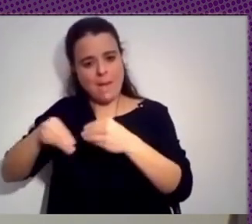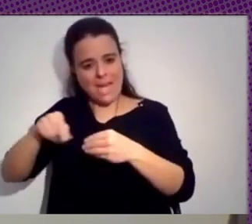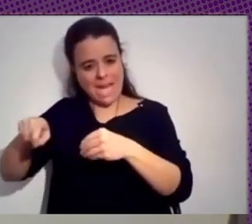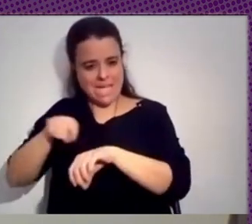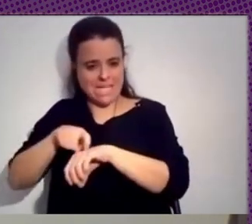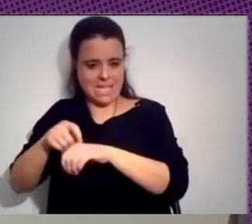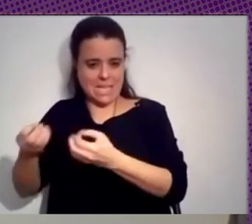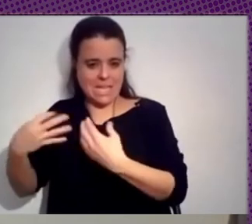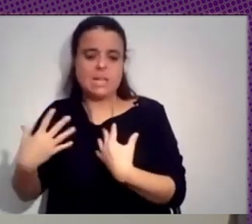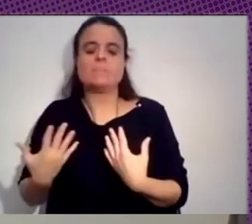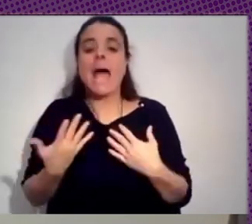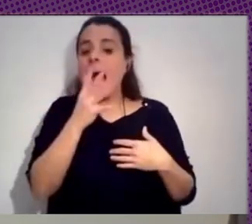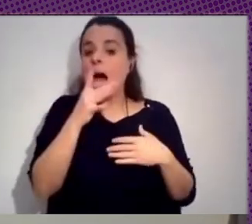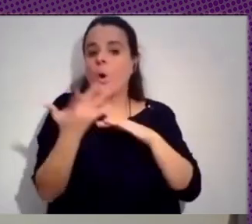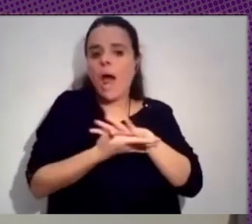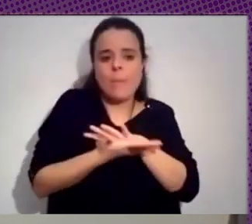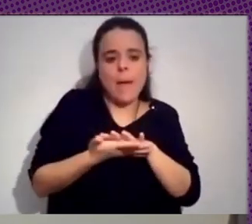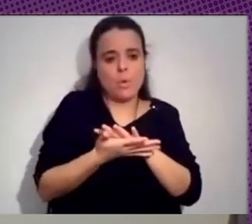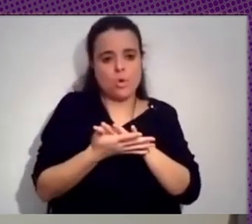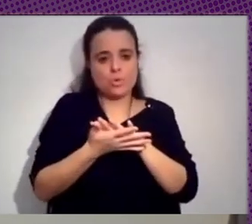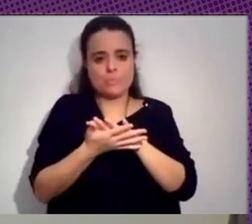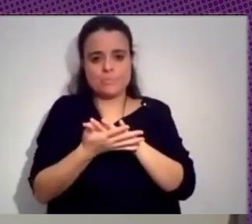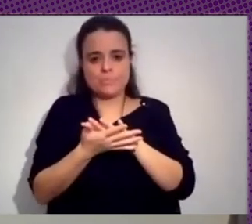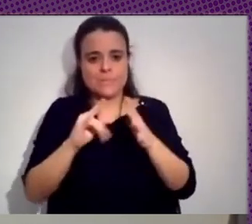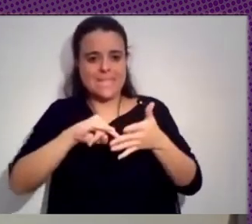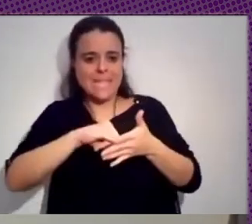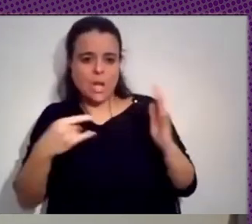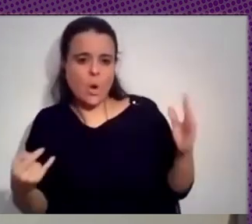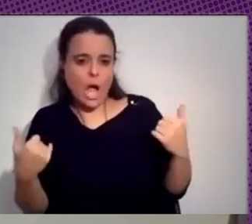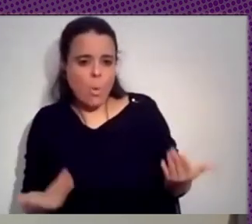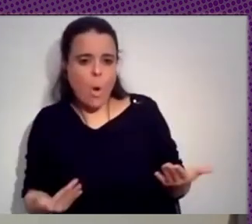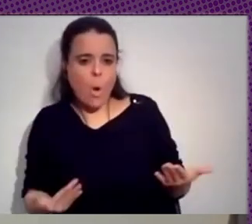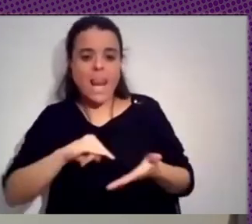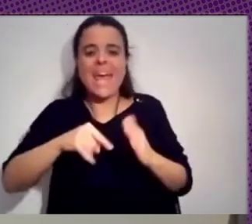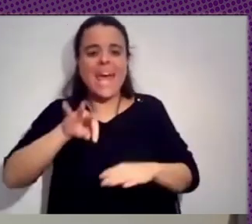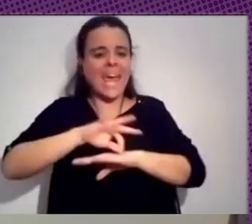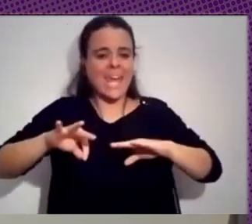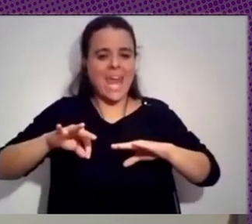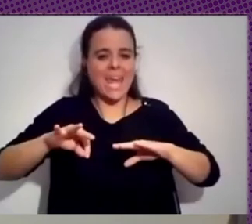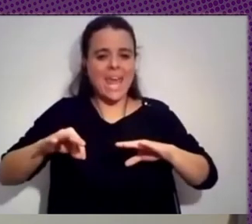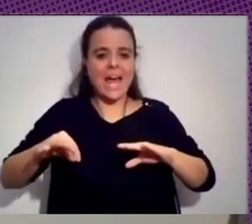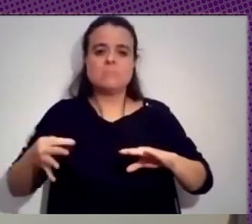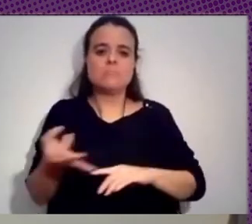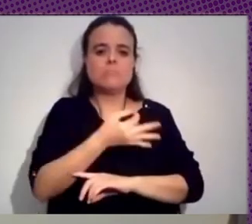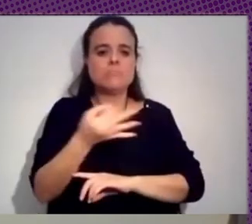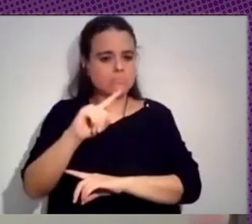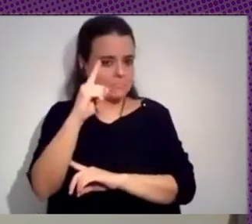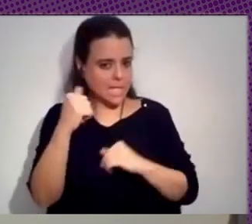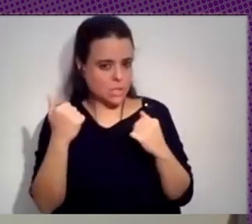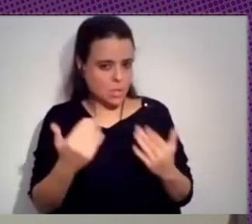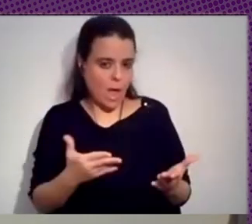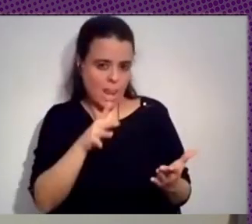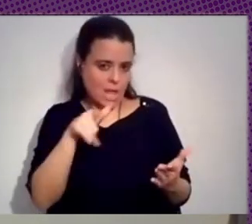algunas tecnologías y tratando de encontrar cuál es la ingeniería adecuada, estamos un poco en eso también, pero bueno, básicamente